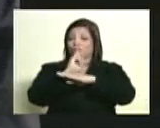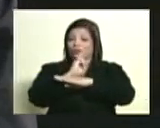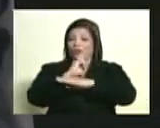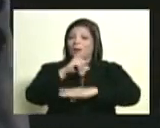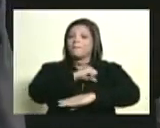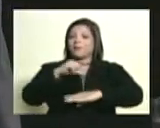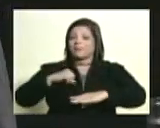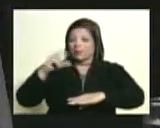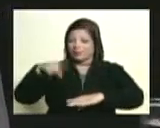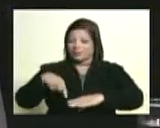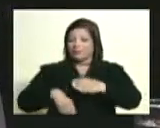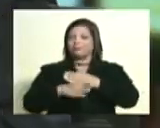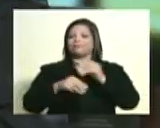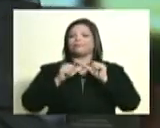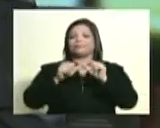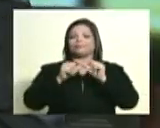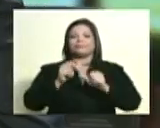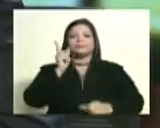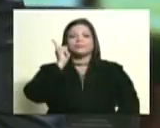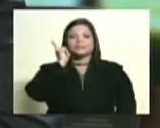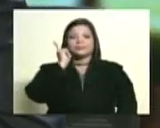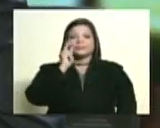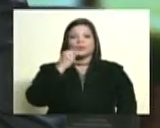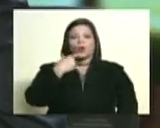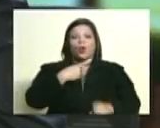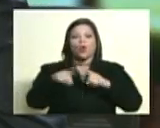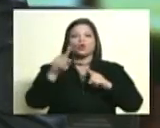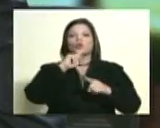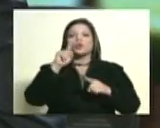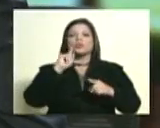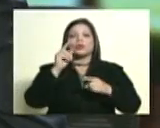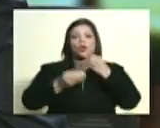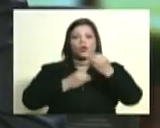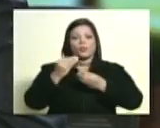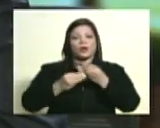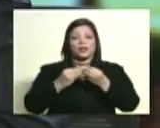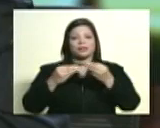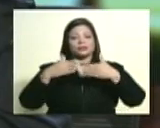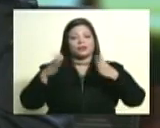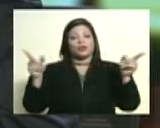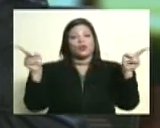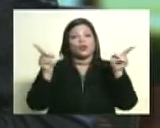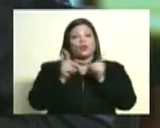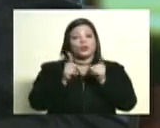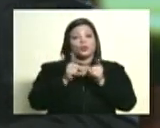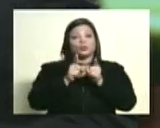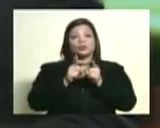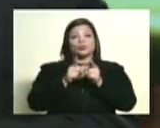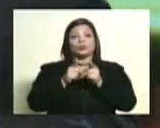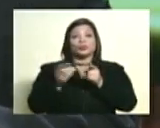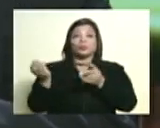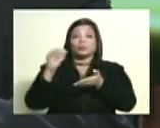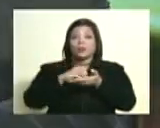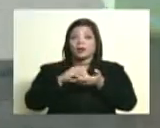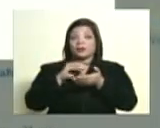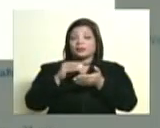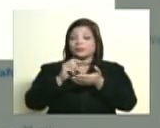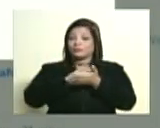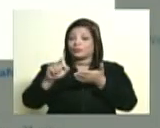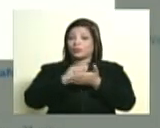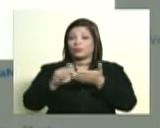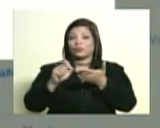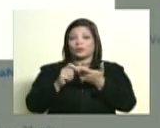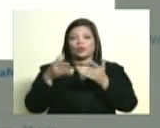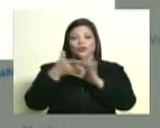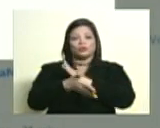privadas también Jesse Beauty lo que hemos hecho es un preludio de lo mucho que podemos y vamos a hacerlo dice con la etiqueta toma